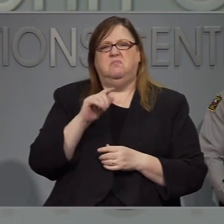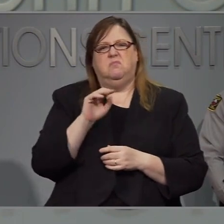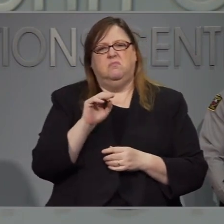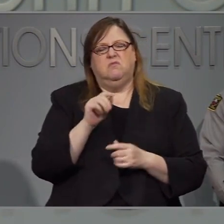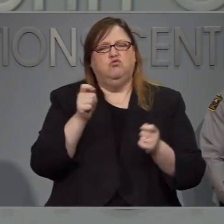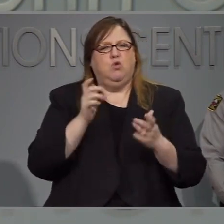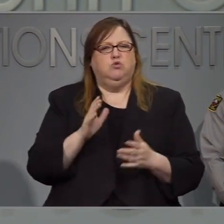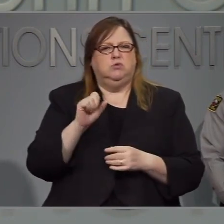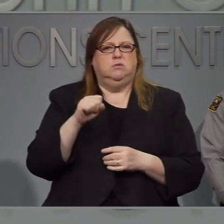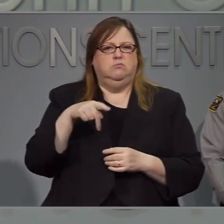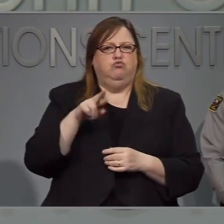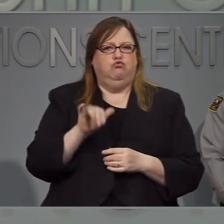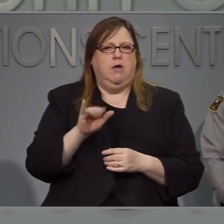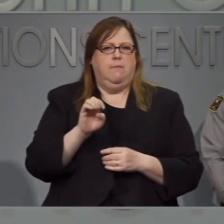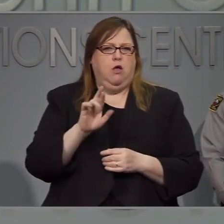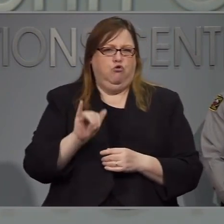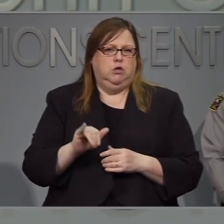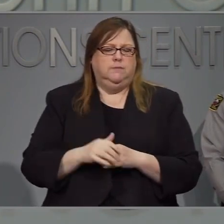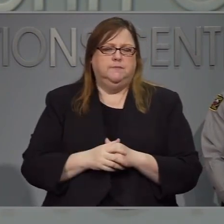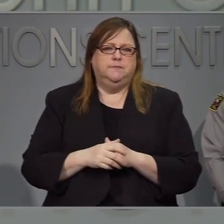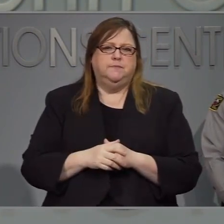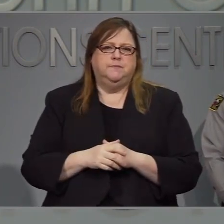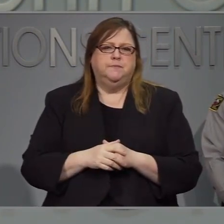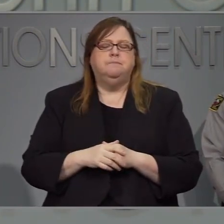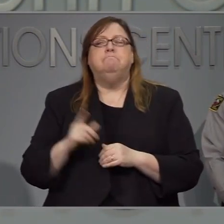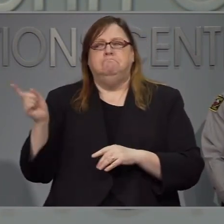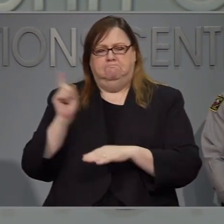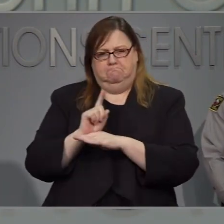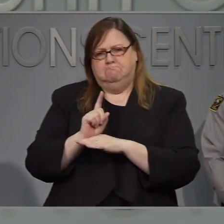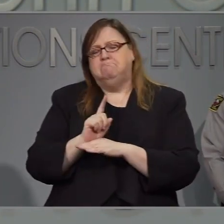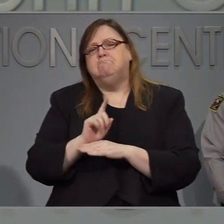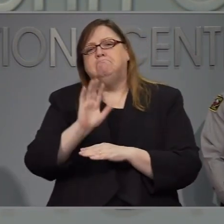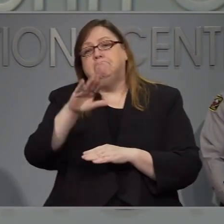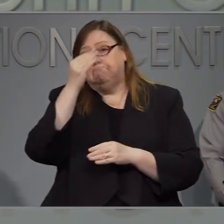Respuesta. Del director Sprever.